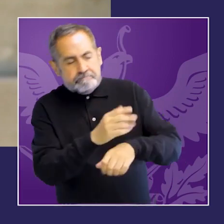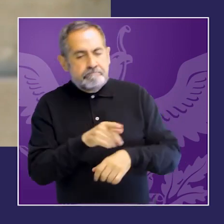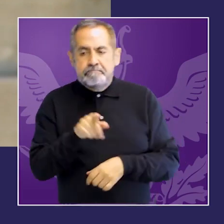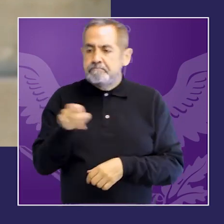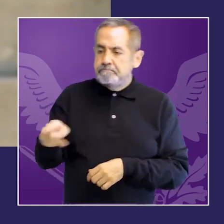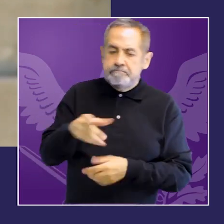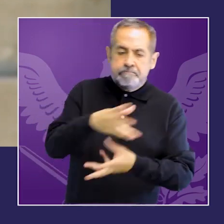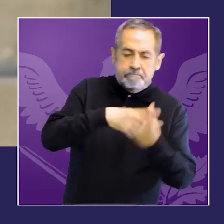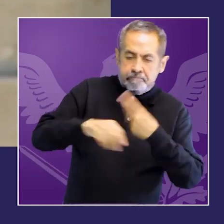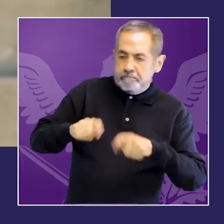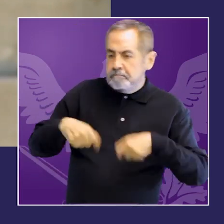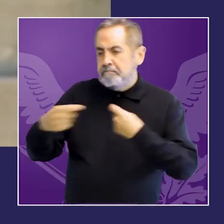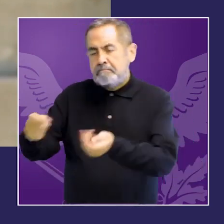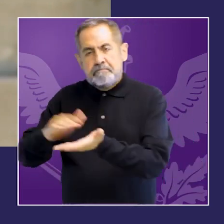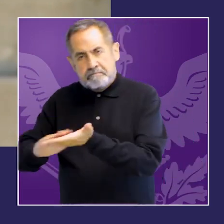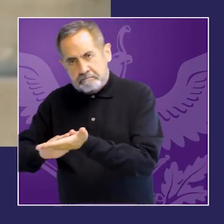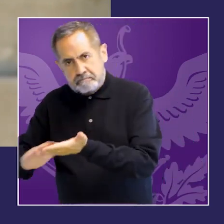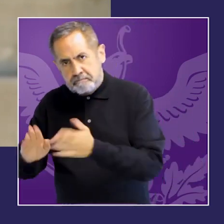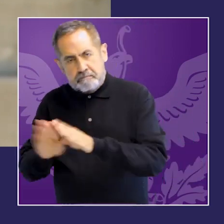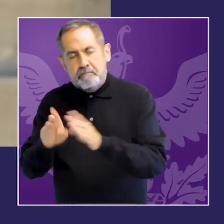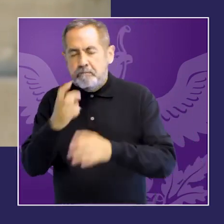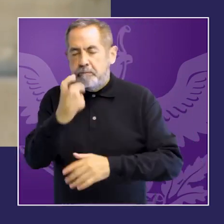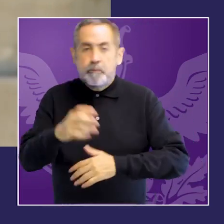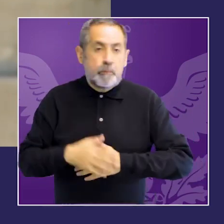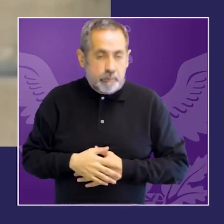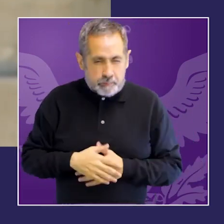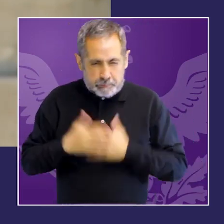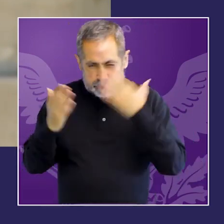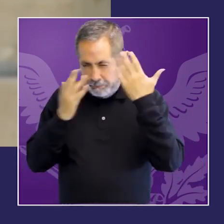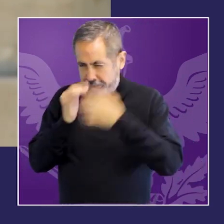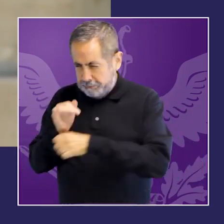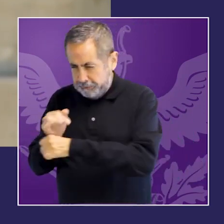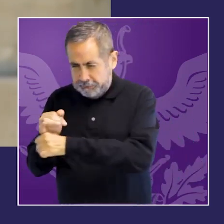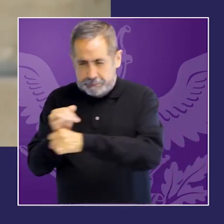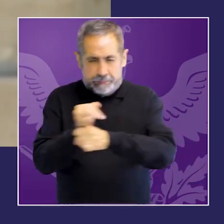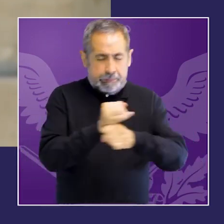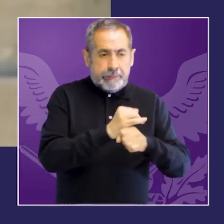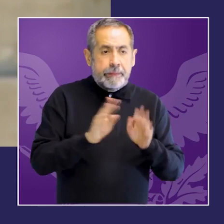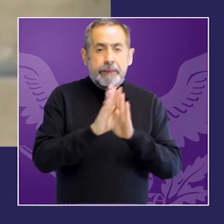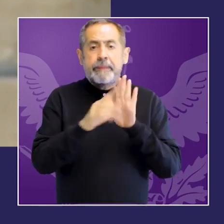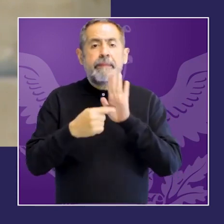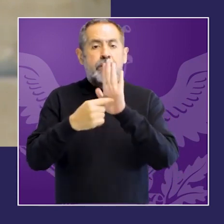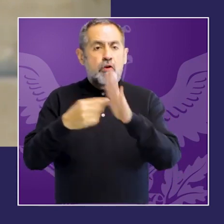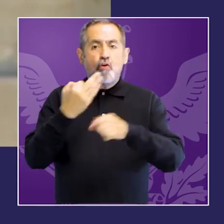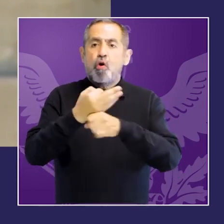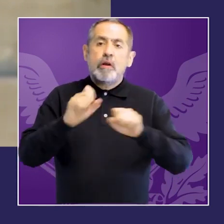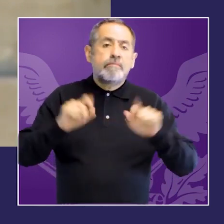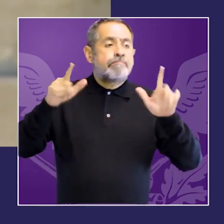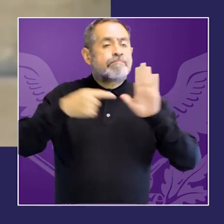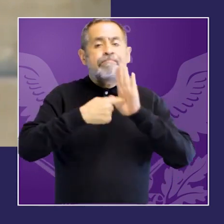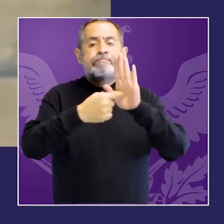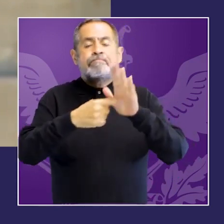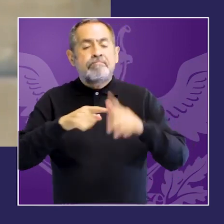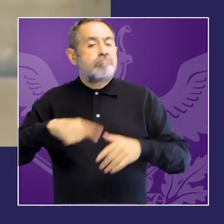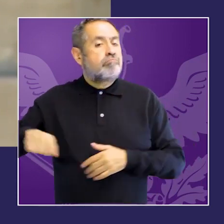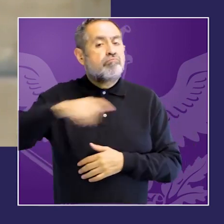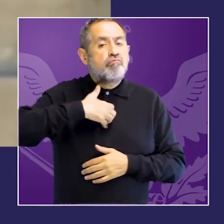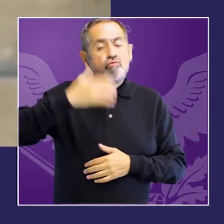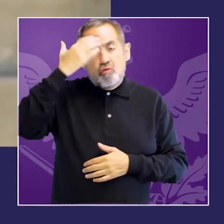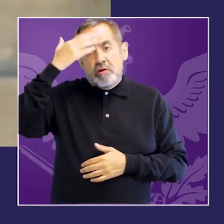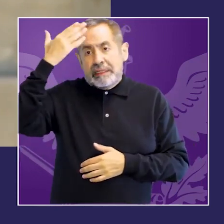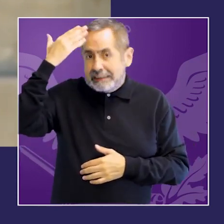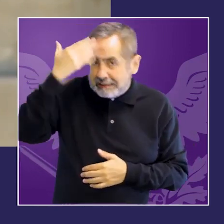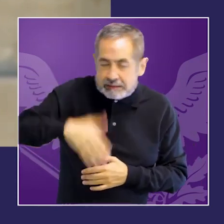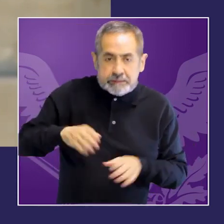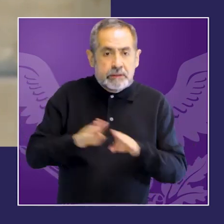Chile y Colombia, a partir de la revisión de algunas sentencias ilustrativas, no representativas, de ciertos